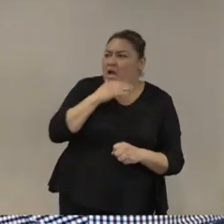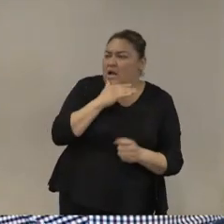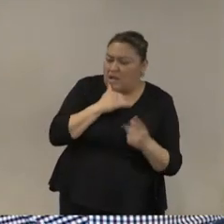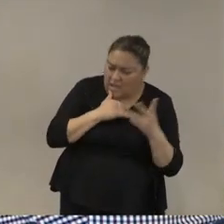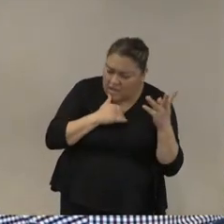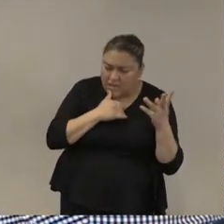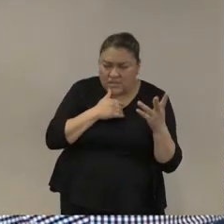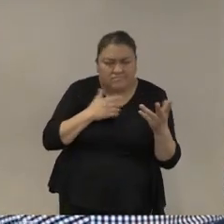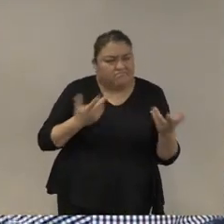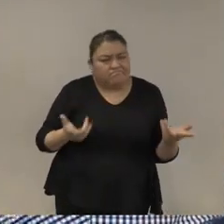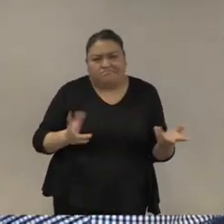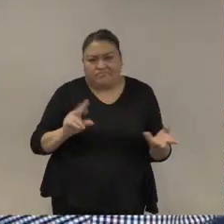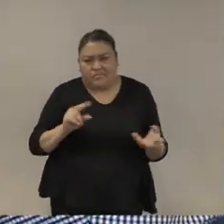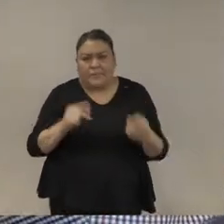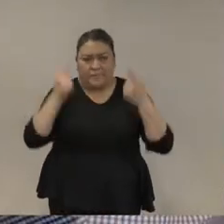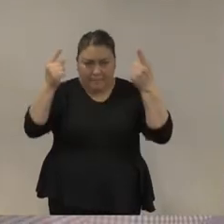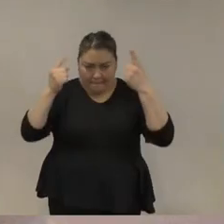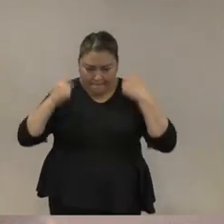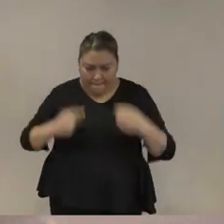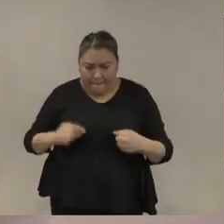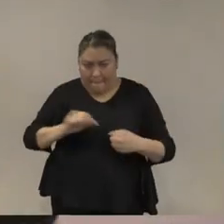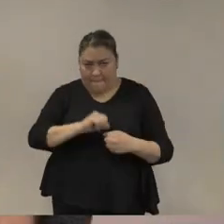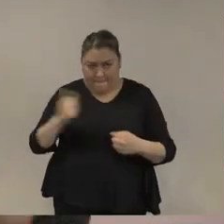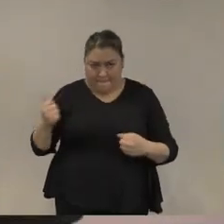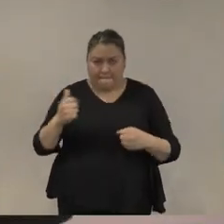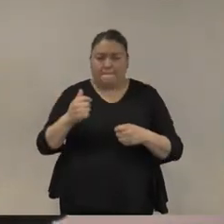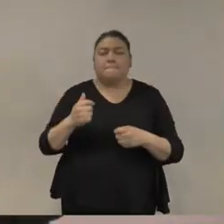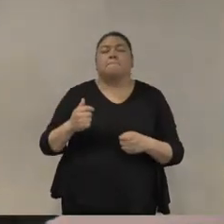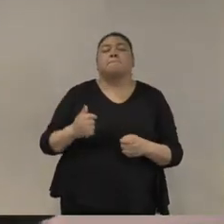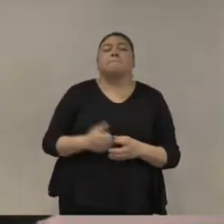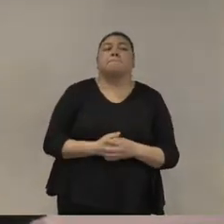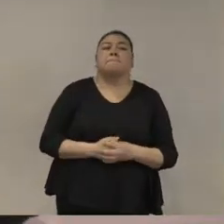paso a la tercera parte